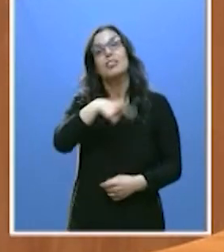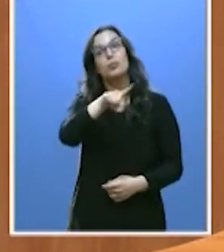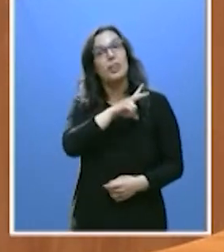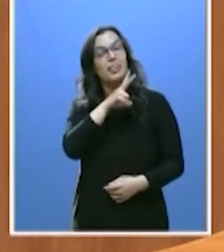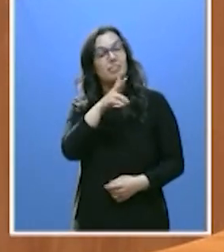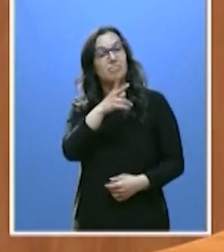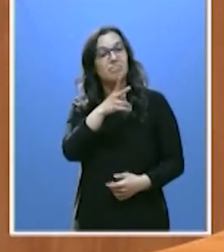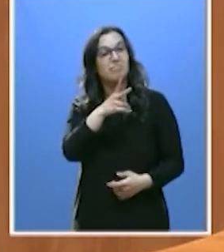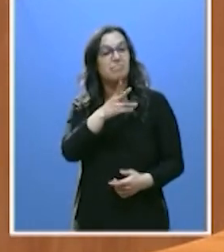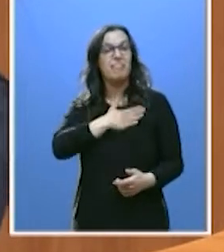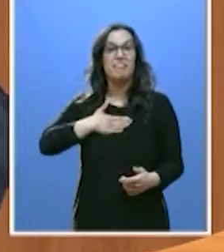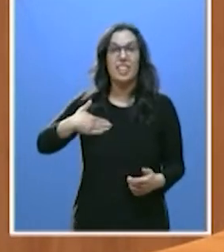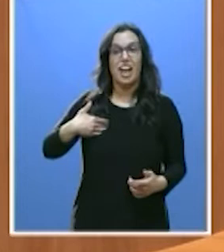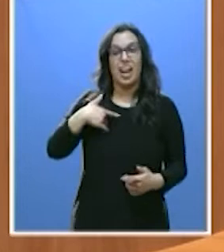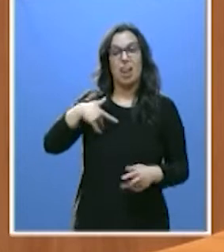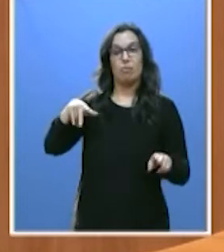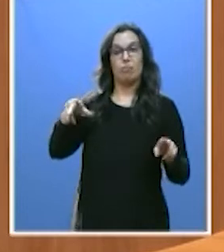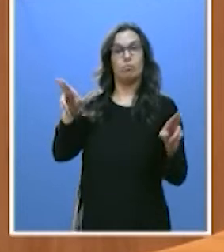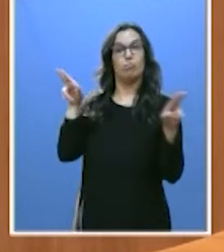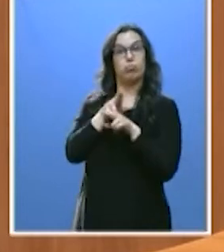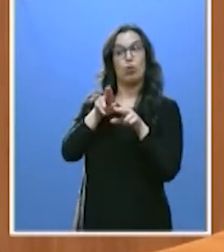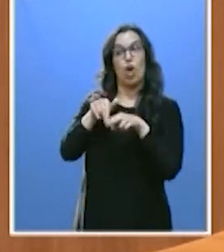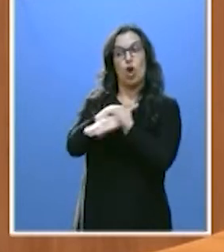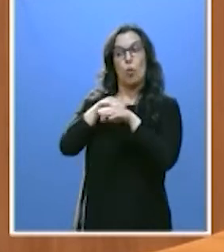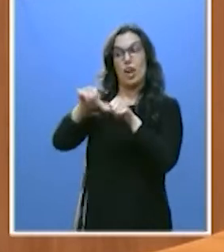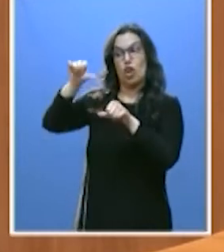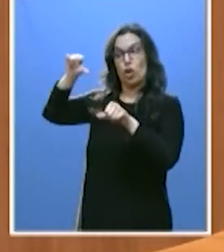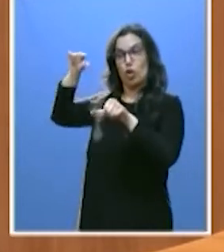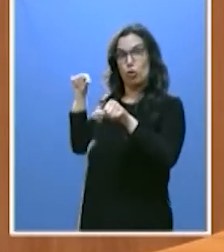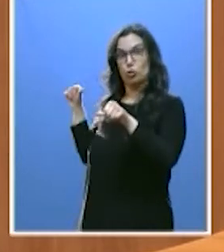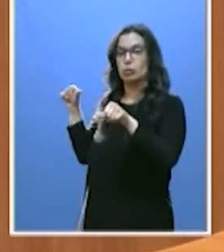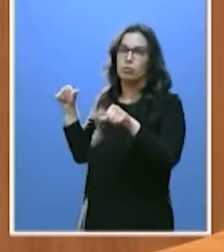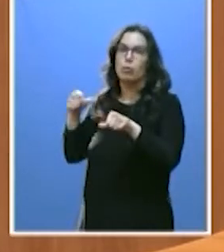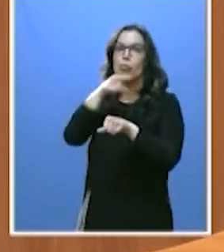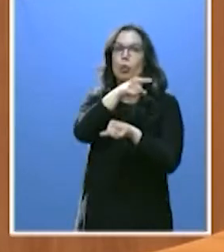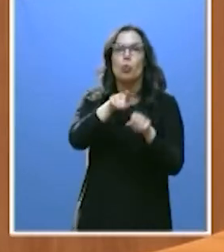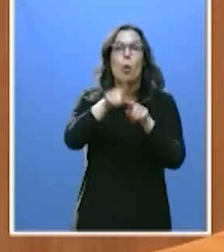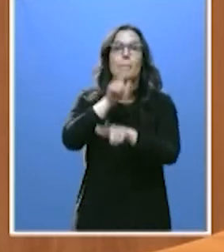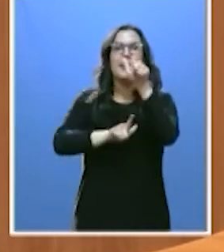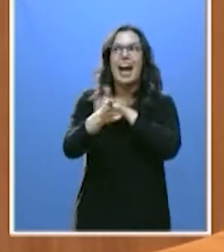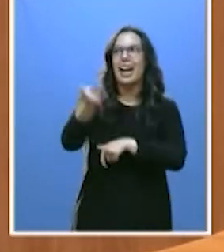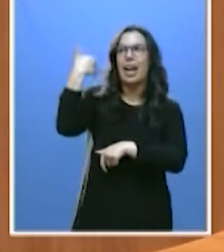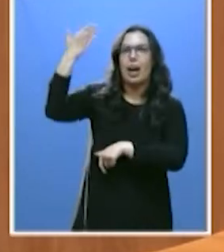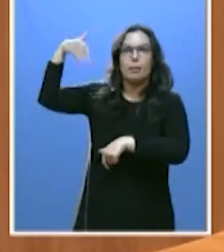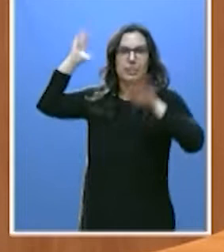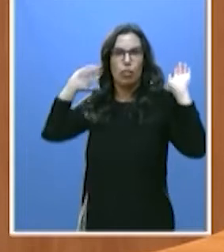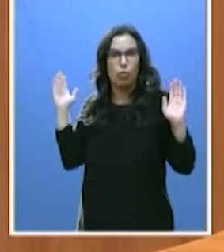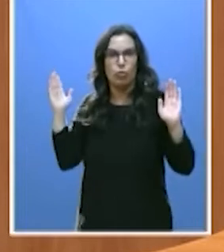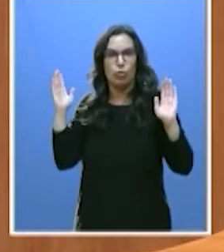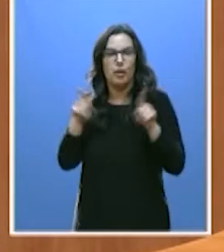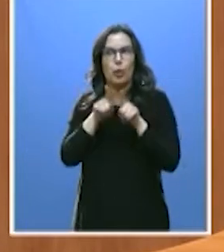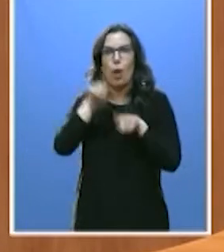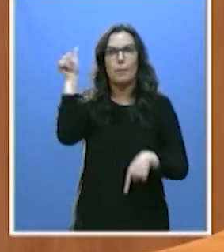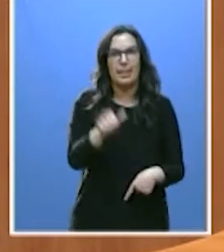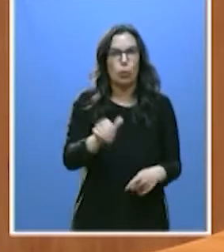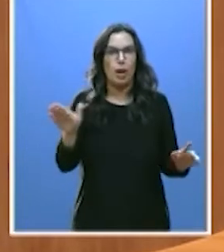censurar al gobierno pasado, móntense en el de Leorean con Martin McFly y viajen en el tiempo. Este no es